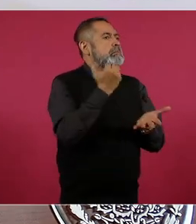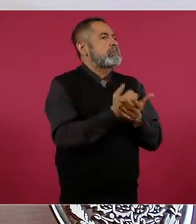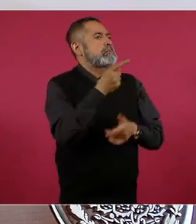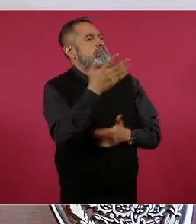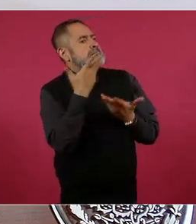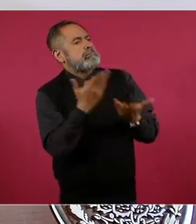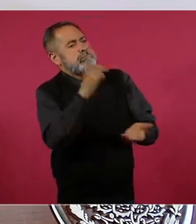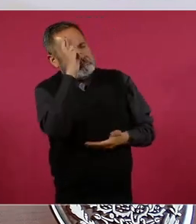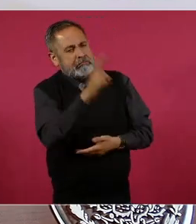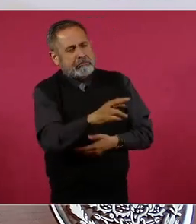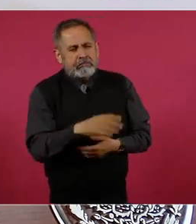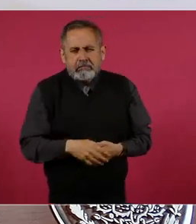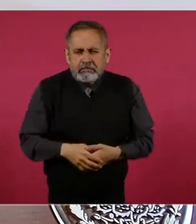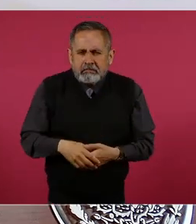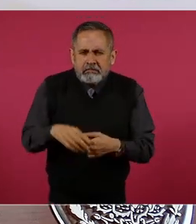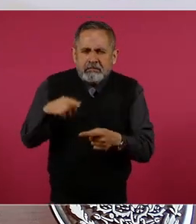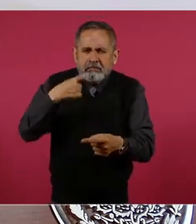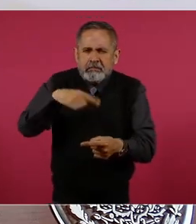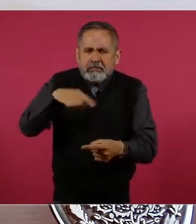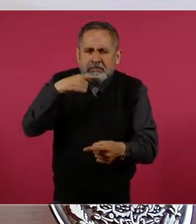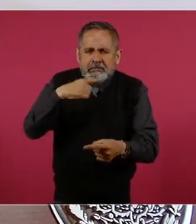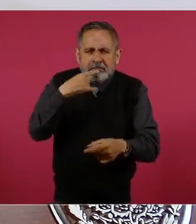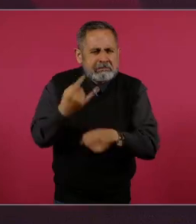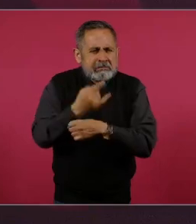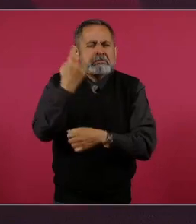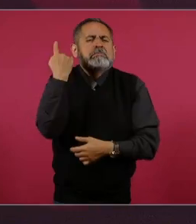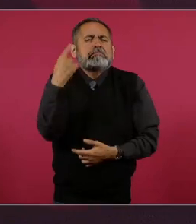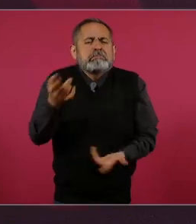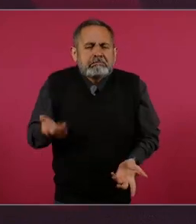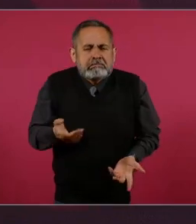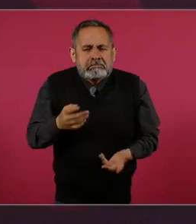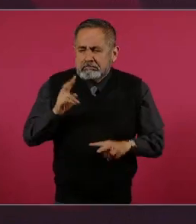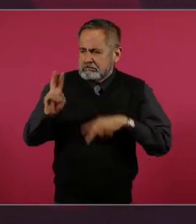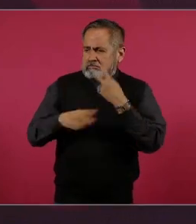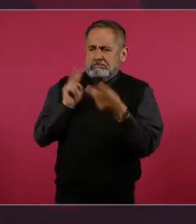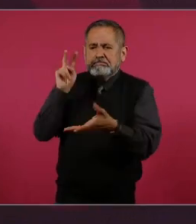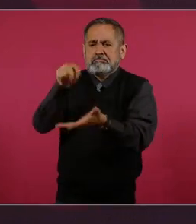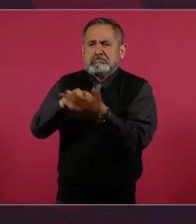Entonces, ¿para qué vamos a una reunión así?